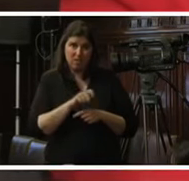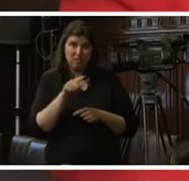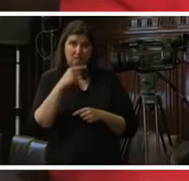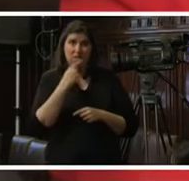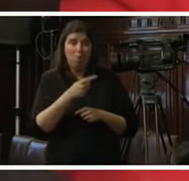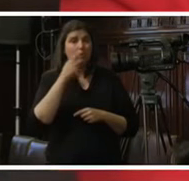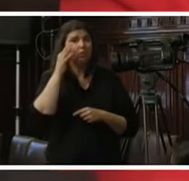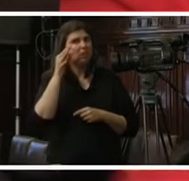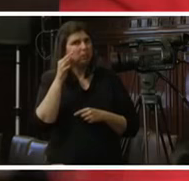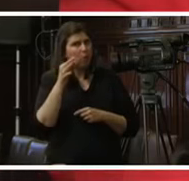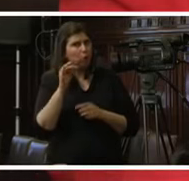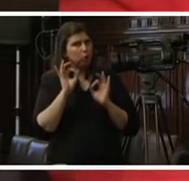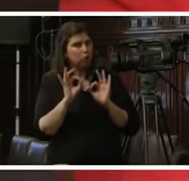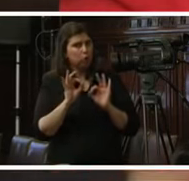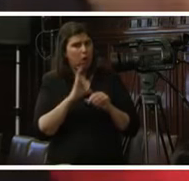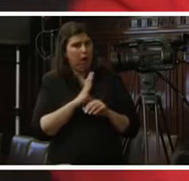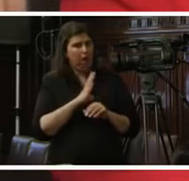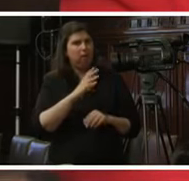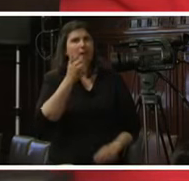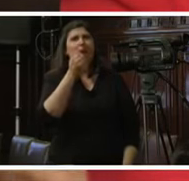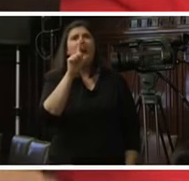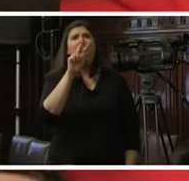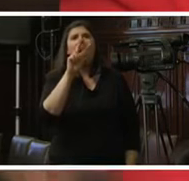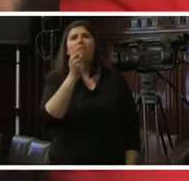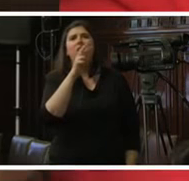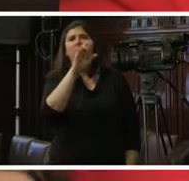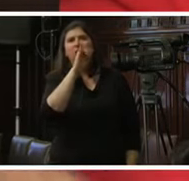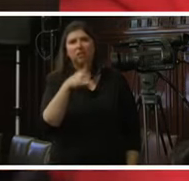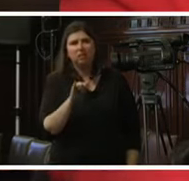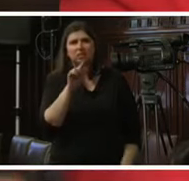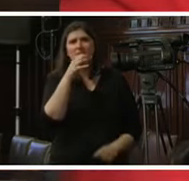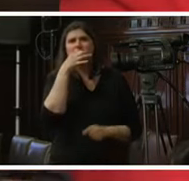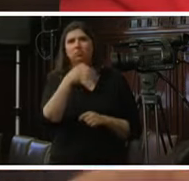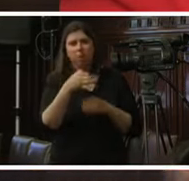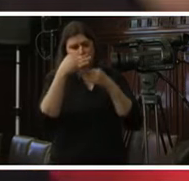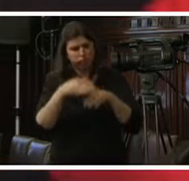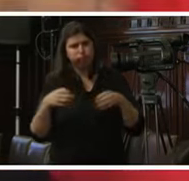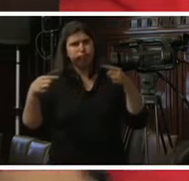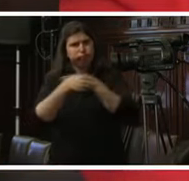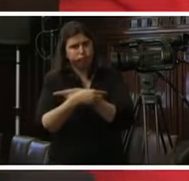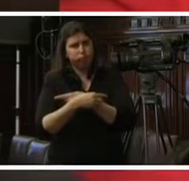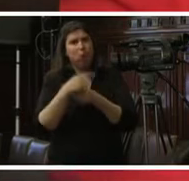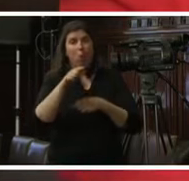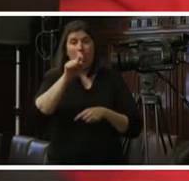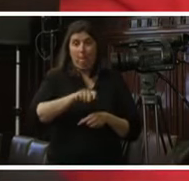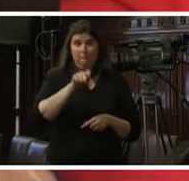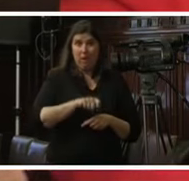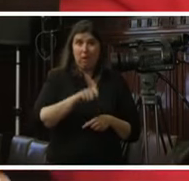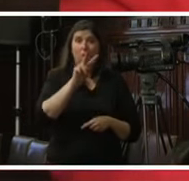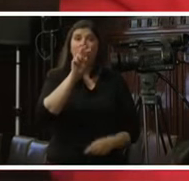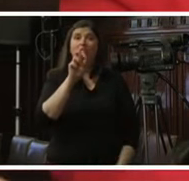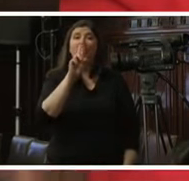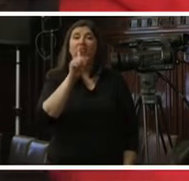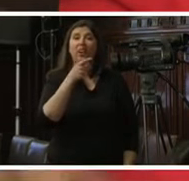magistrado y ex presidente del tribunal Ernesto Álvarez como reconoce que su pronunciamiento era contradictorio y cuando el magistrado Vergara lo quiso